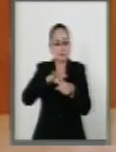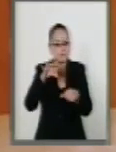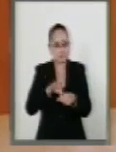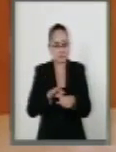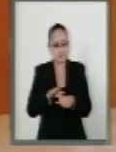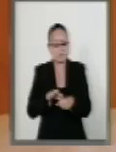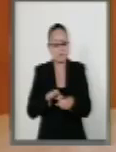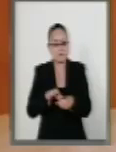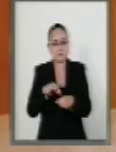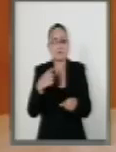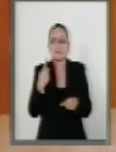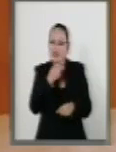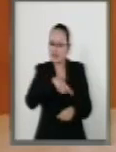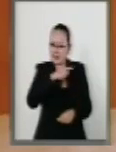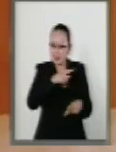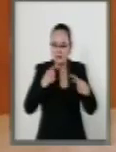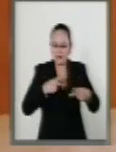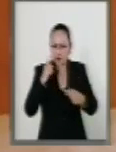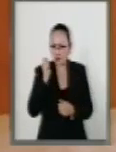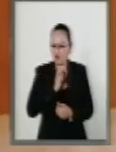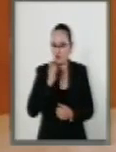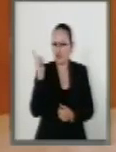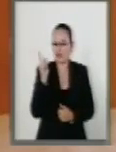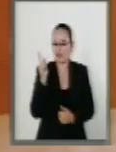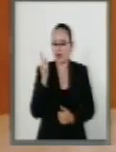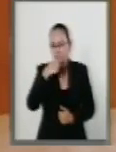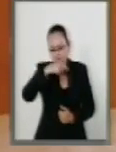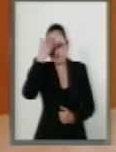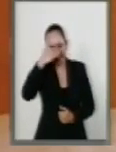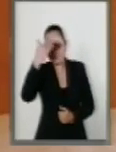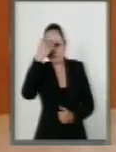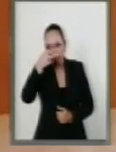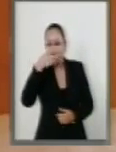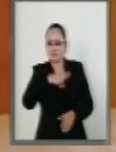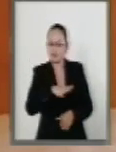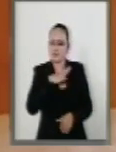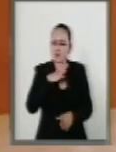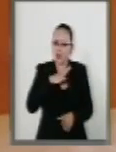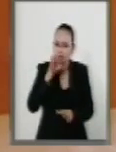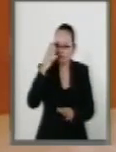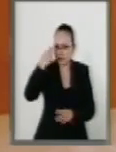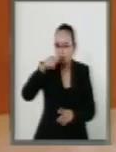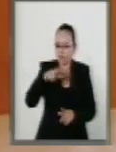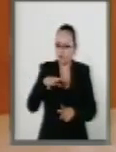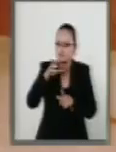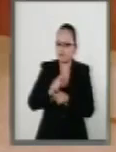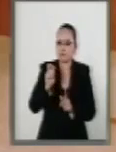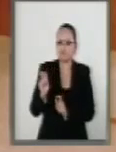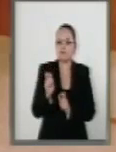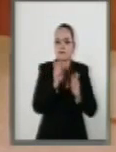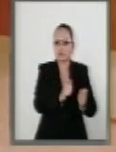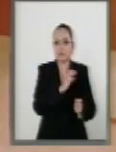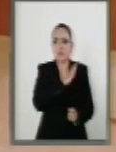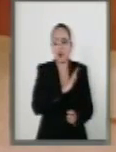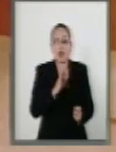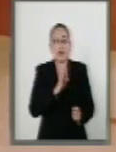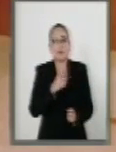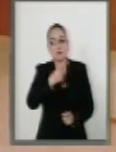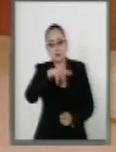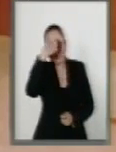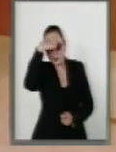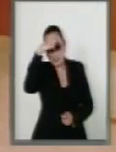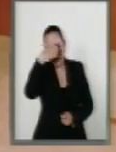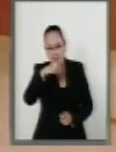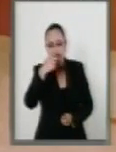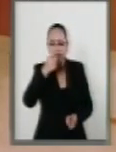son profesionales capaces, con el mérito suficiente para aspirar a este cargo, con la experiencia y las